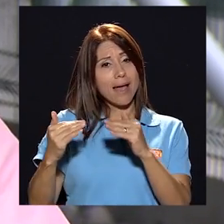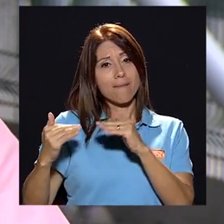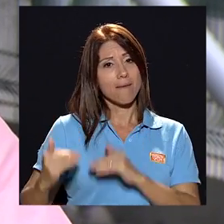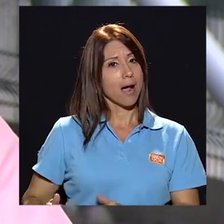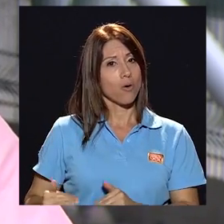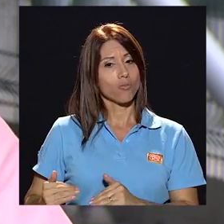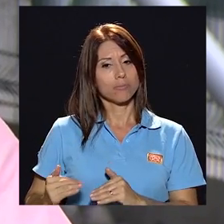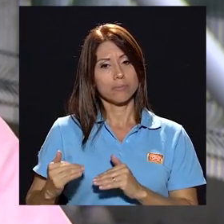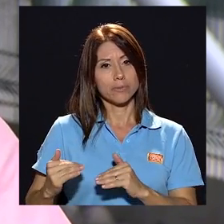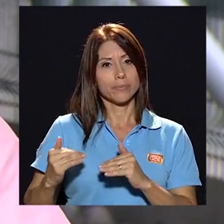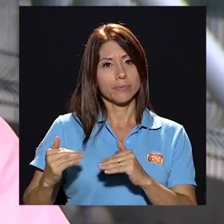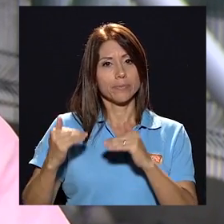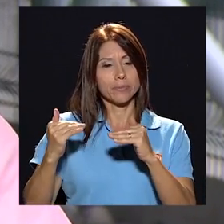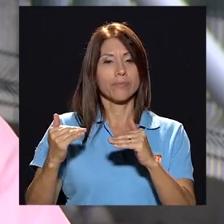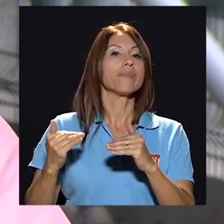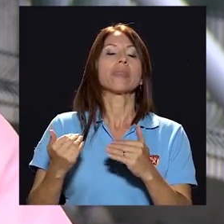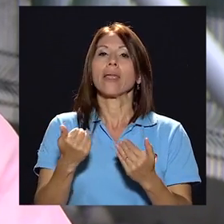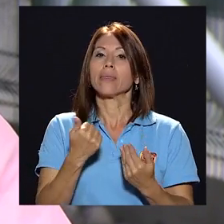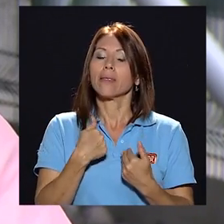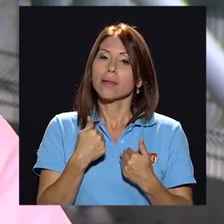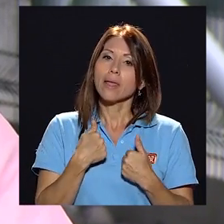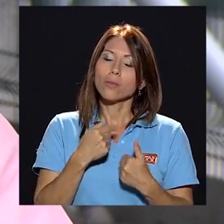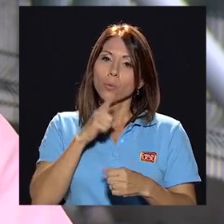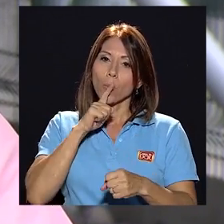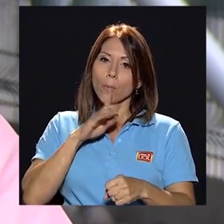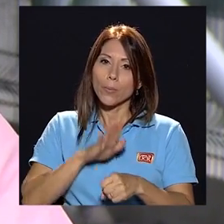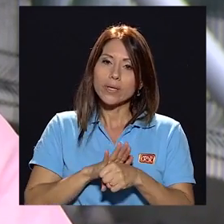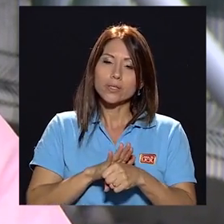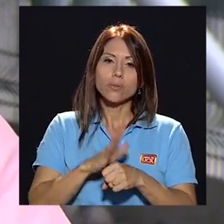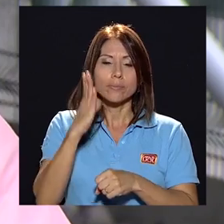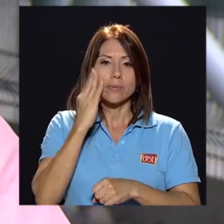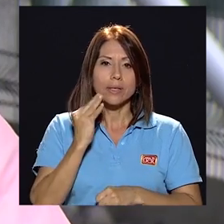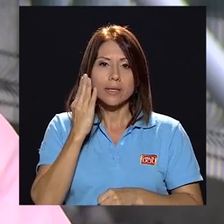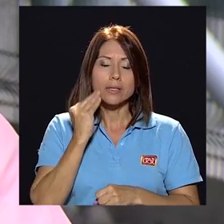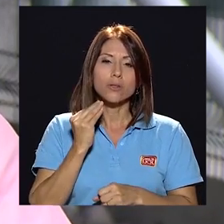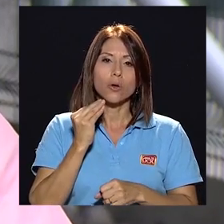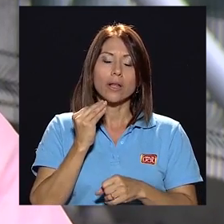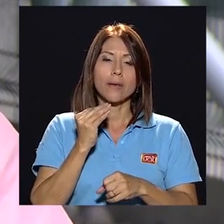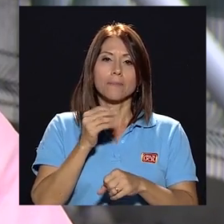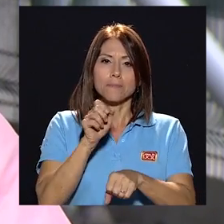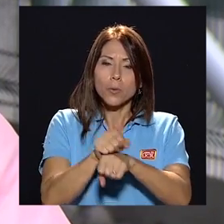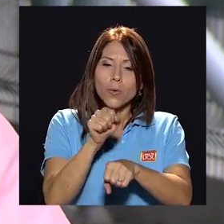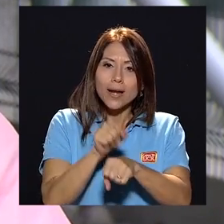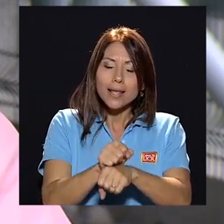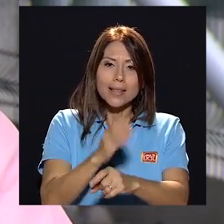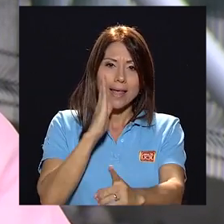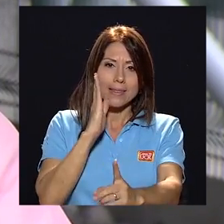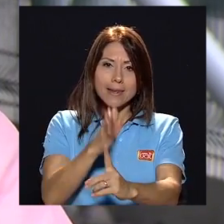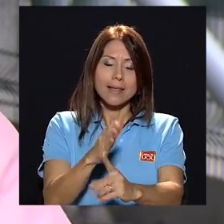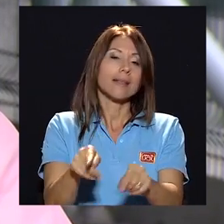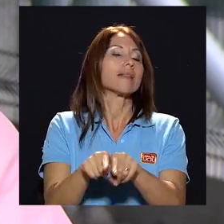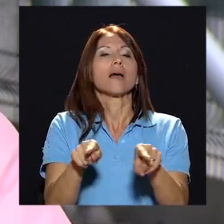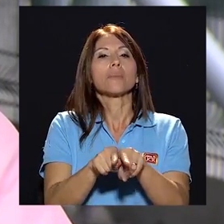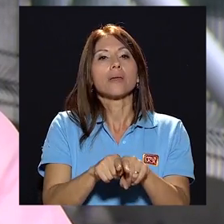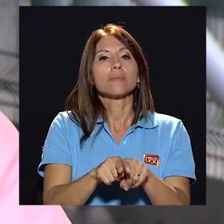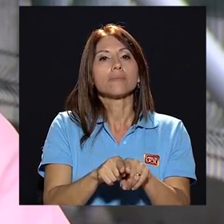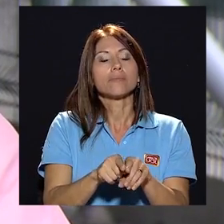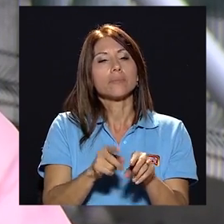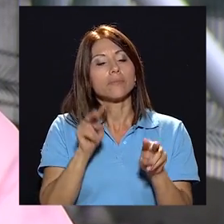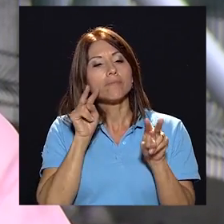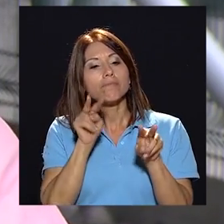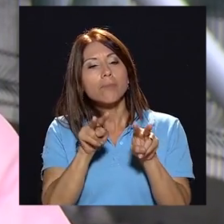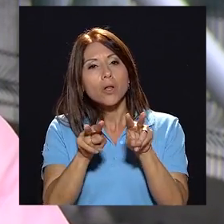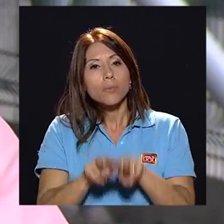abajo teniendo una un compromiso subiendo una trayectoria concreta directa y también